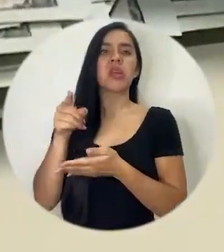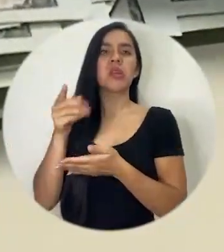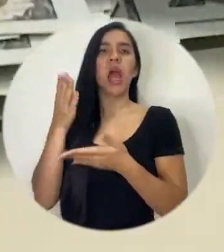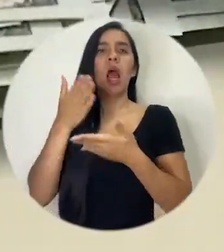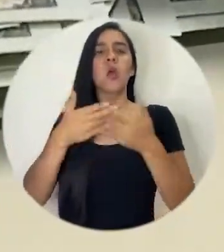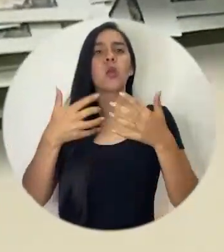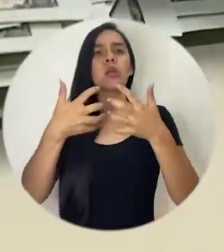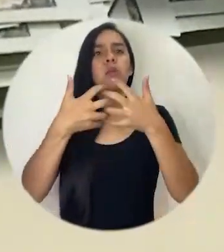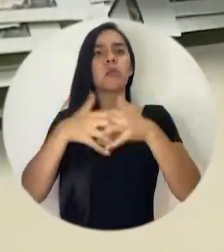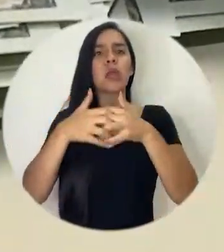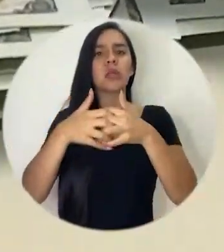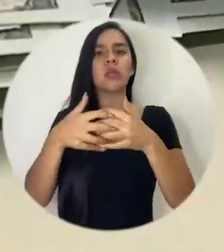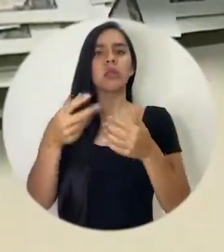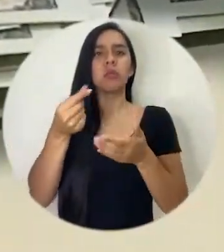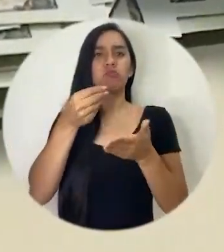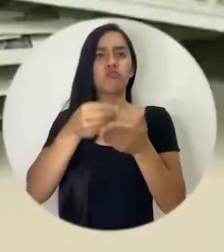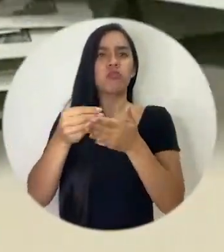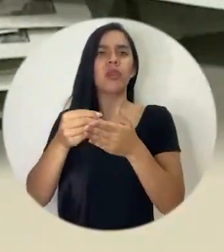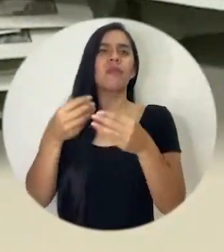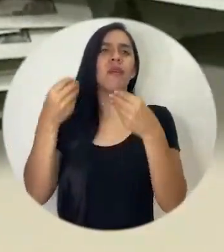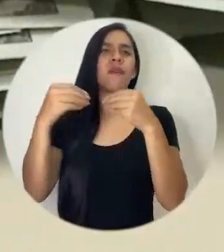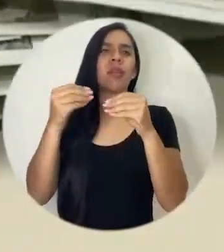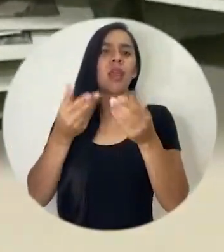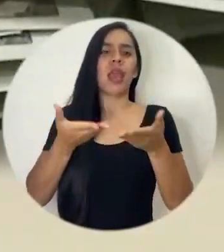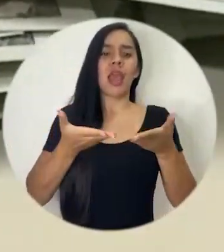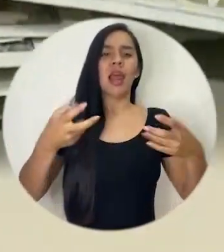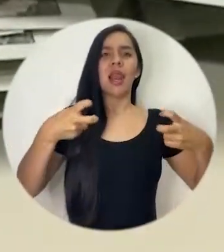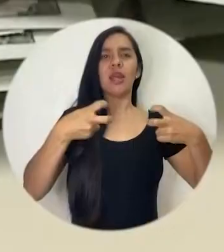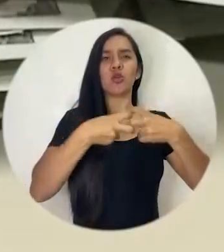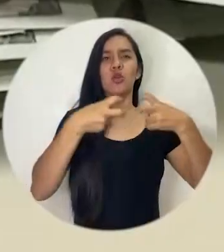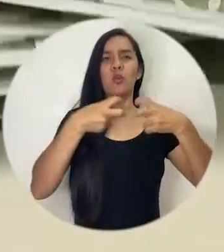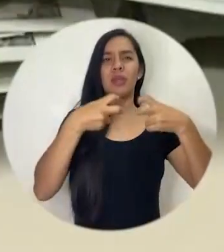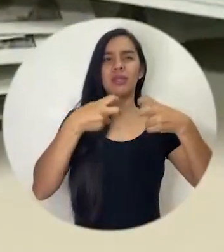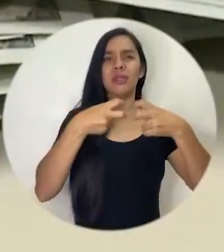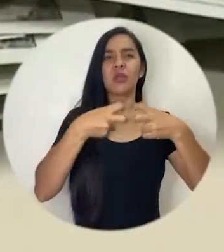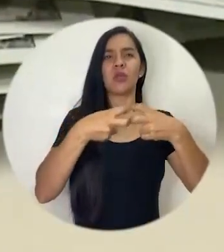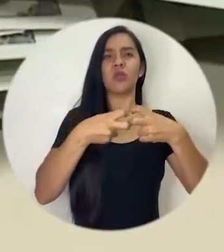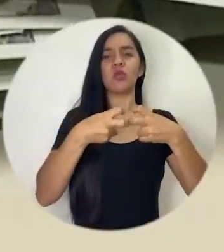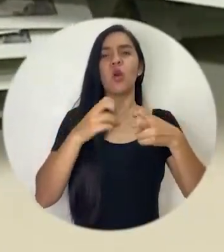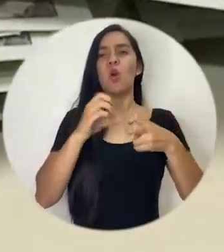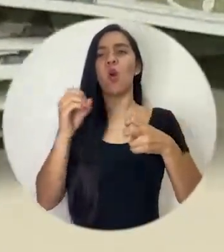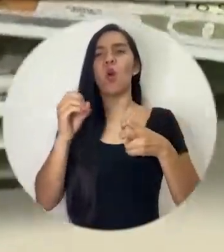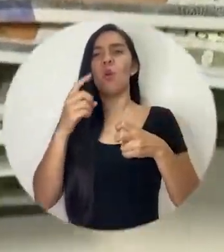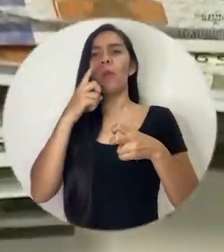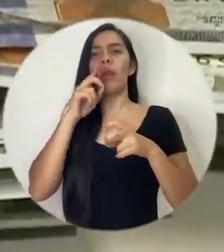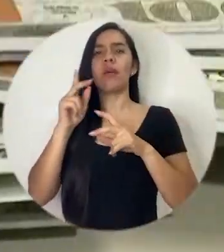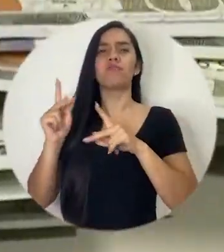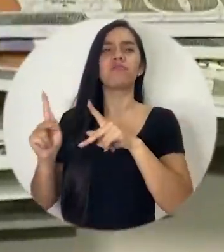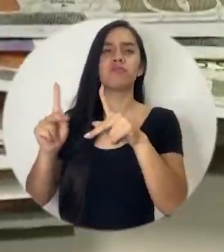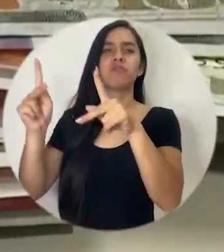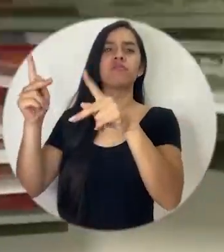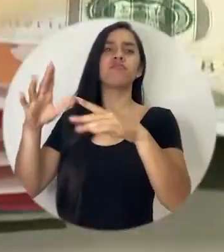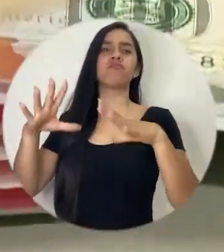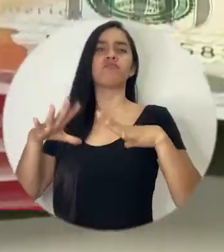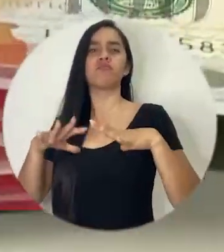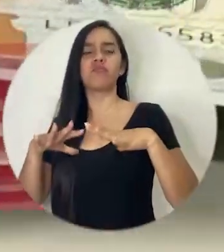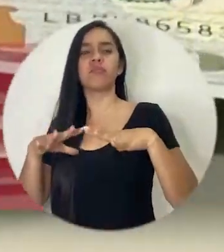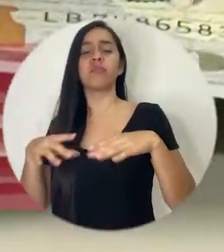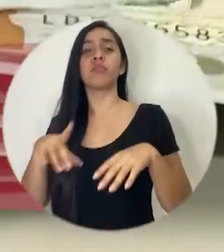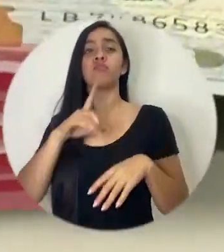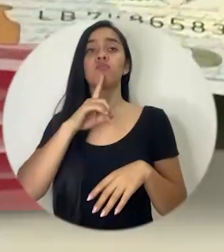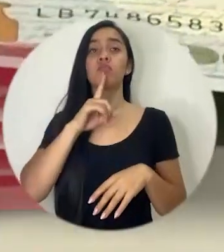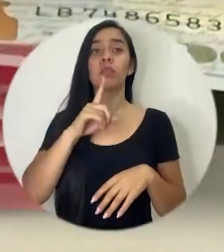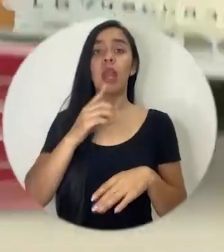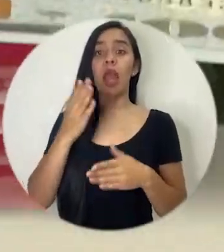entidades que venden electrodomésticos y este tipo de planes vacacionales y demás algunas veces